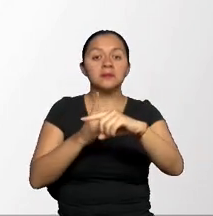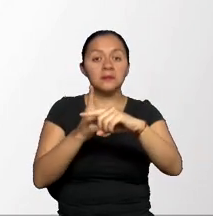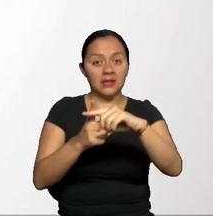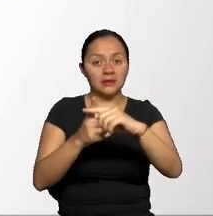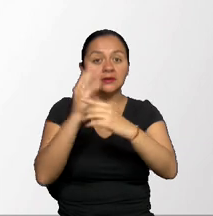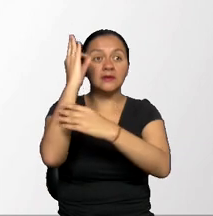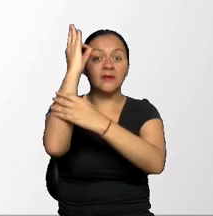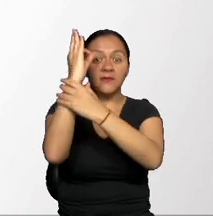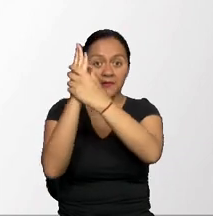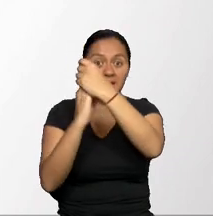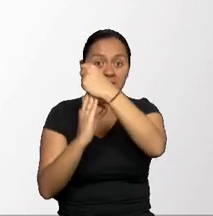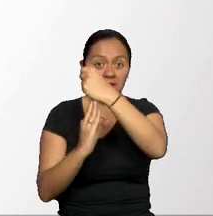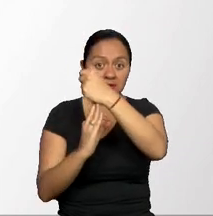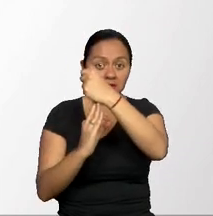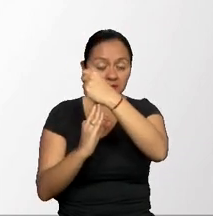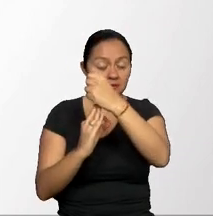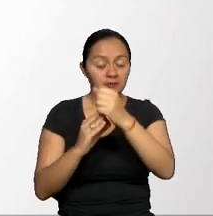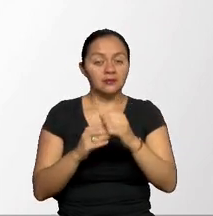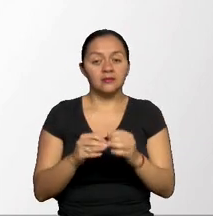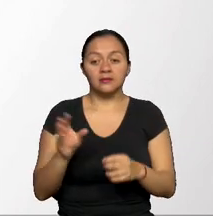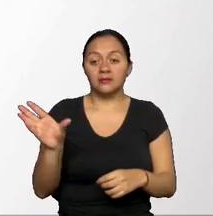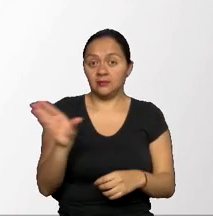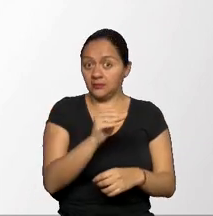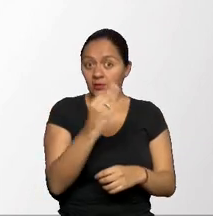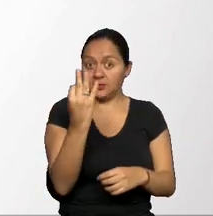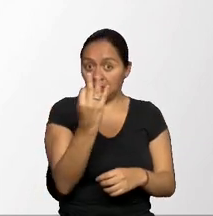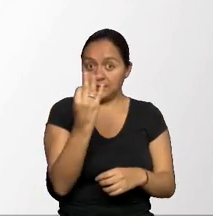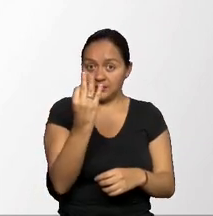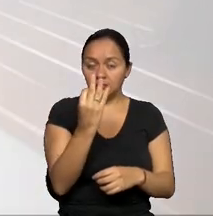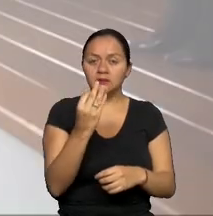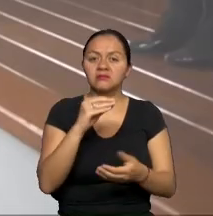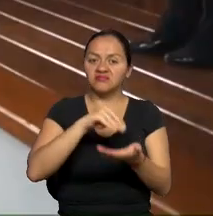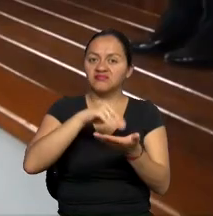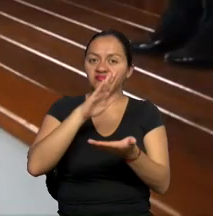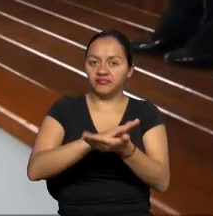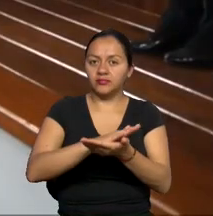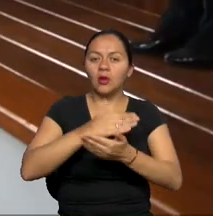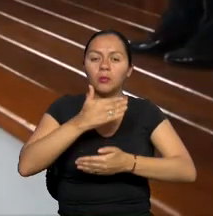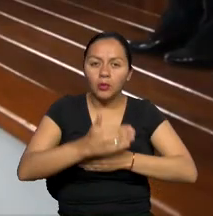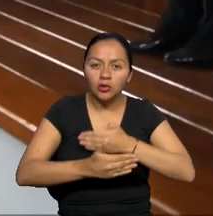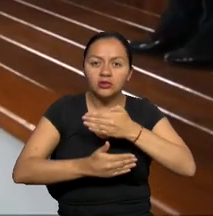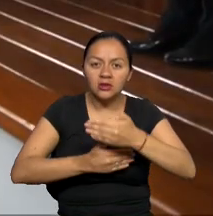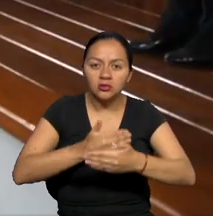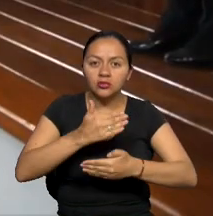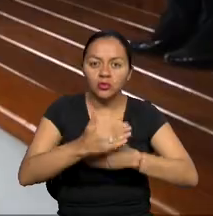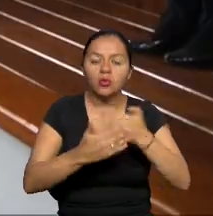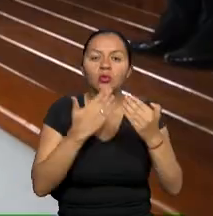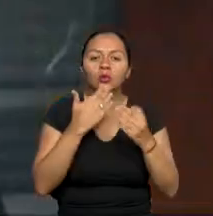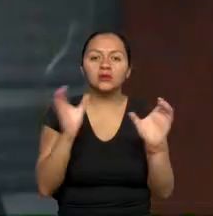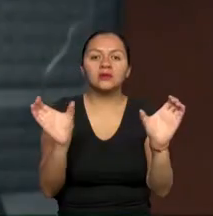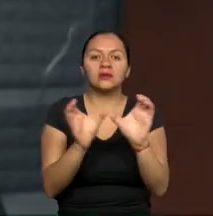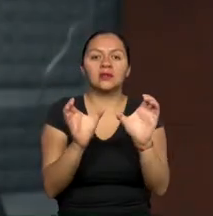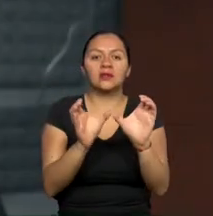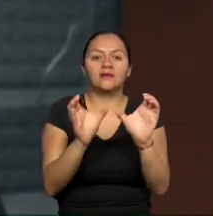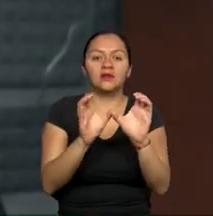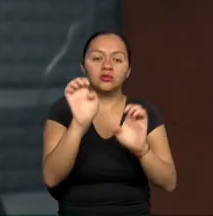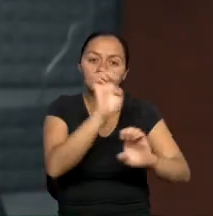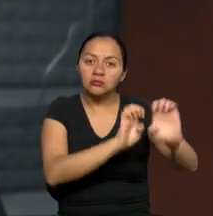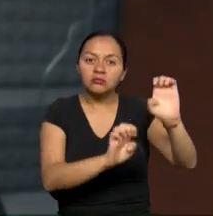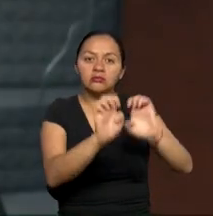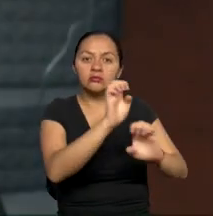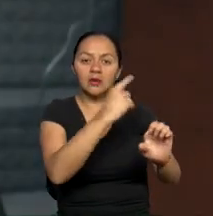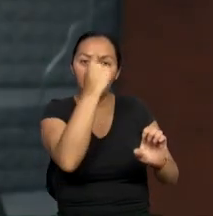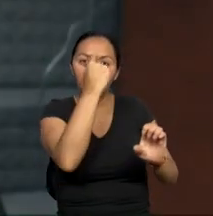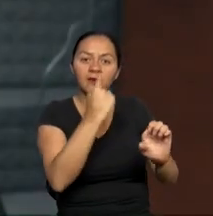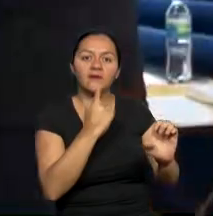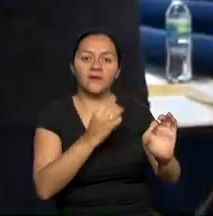y la Federación Nacional de Sordos del Ecuador, FENASEC, establecieron procesos de certificación de competencias laborales para el perfil